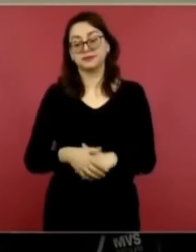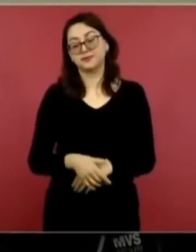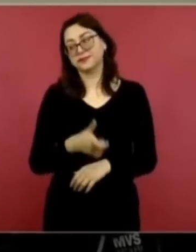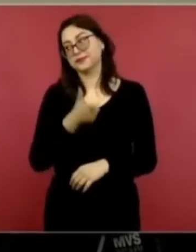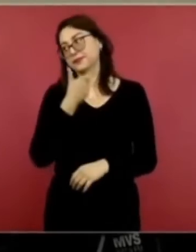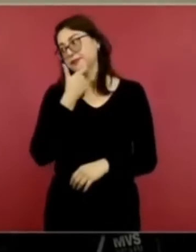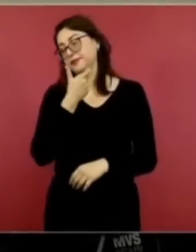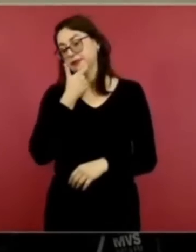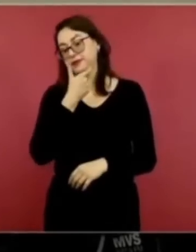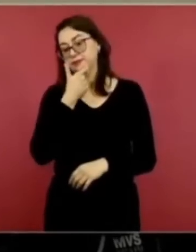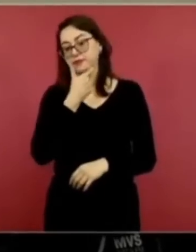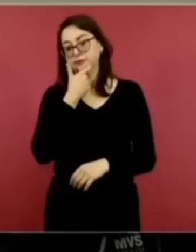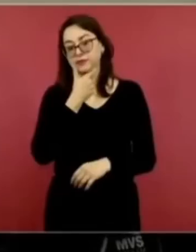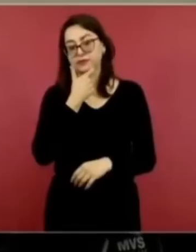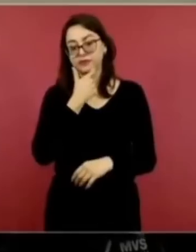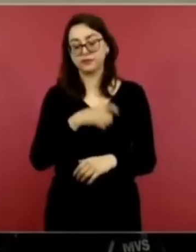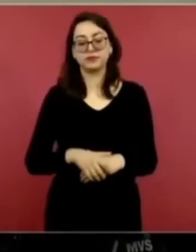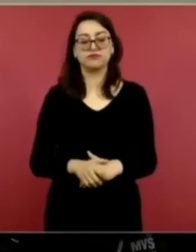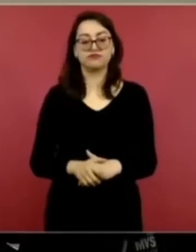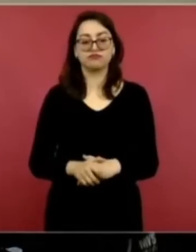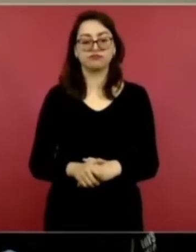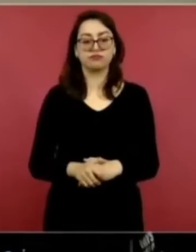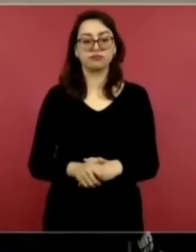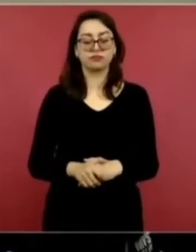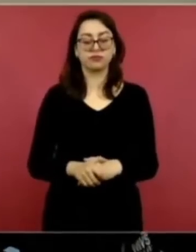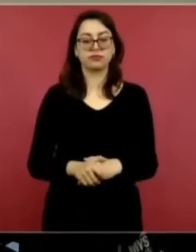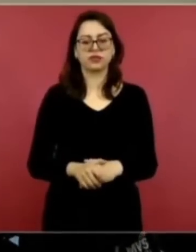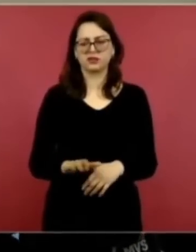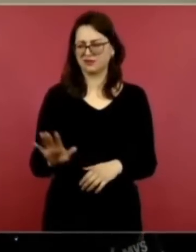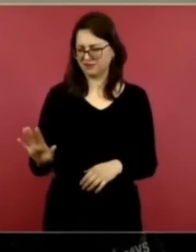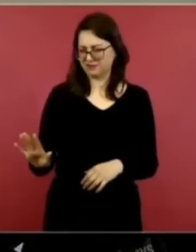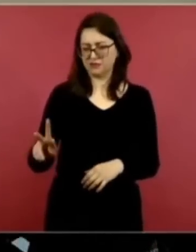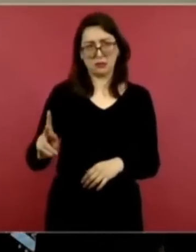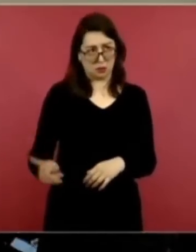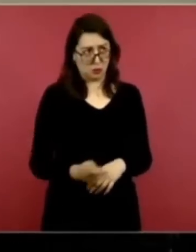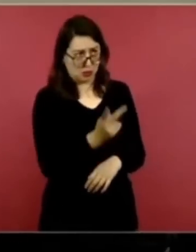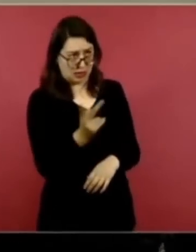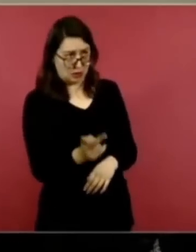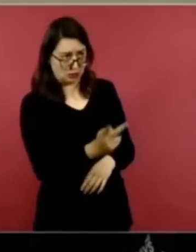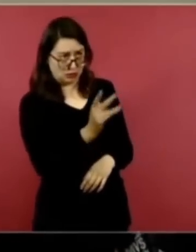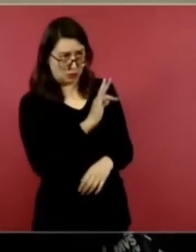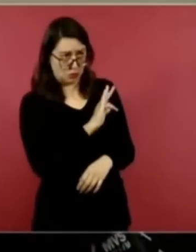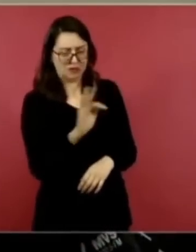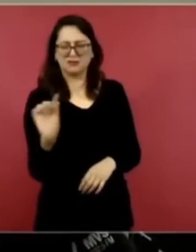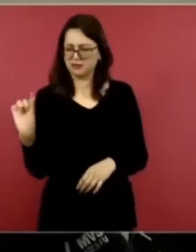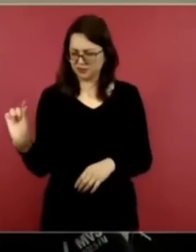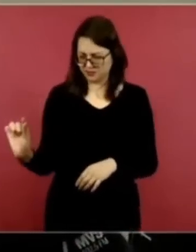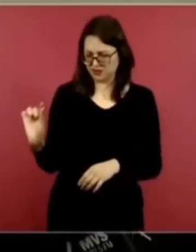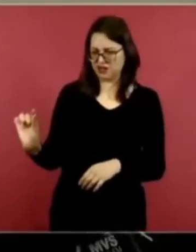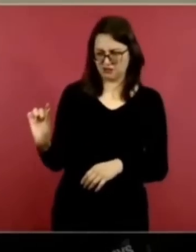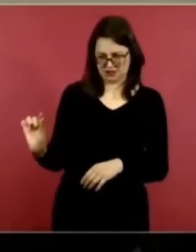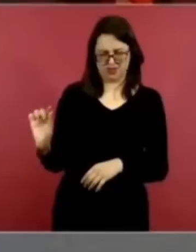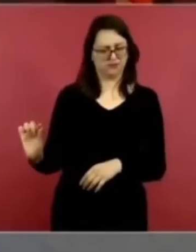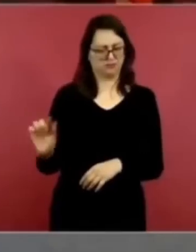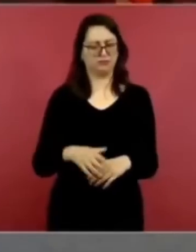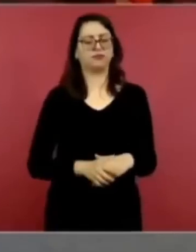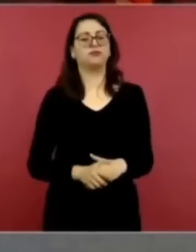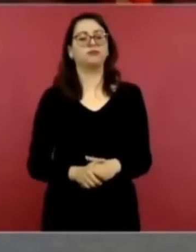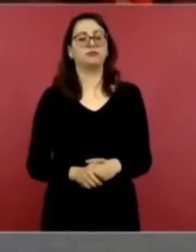si me permite otra pregunta presidente a ver deja que yo termine ya estamos terminando